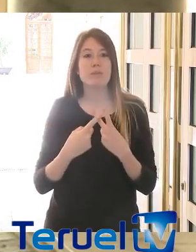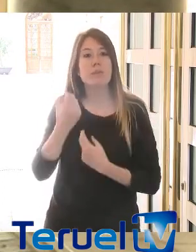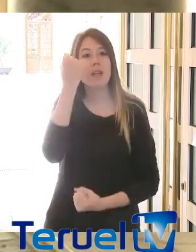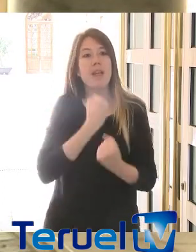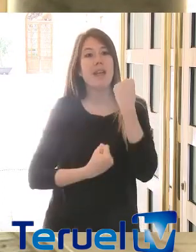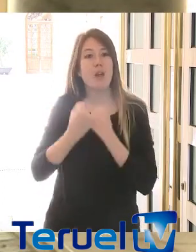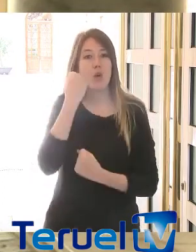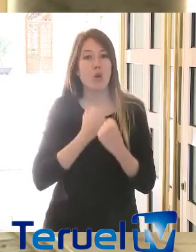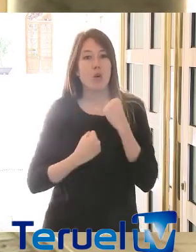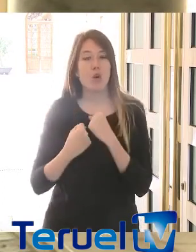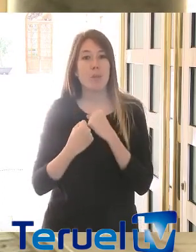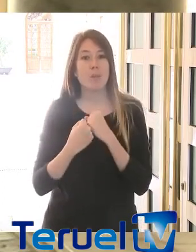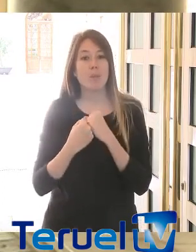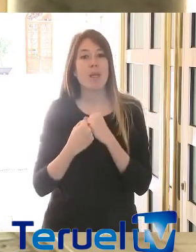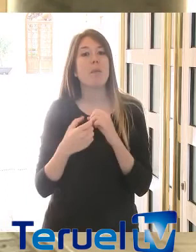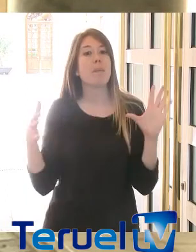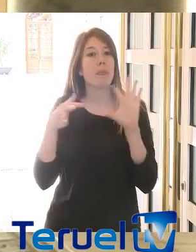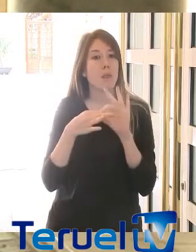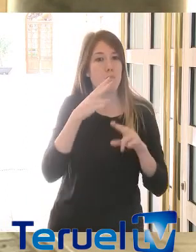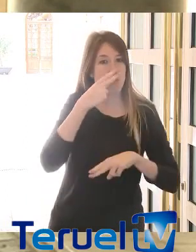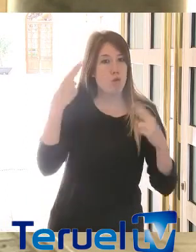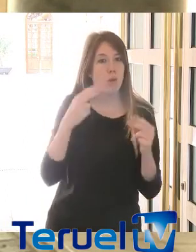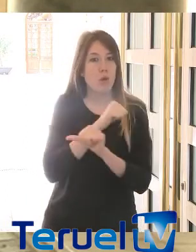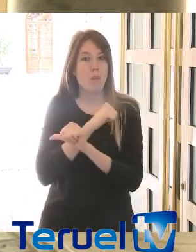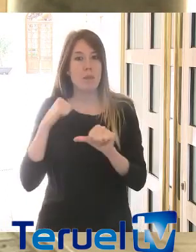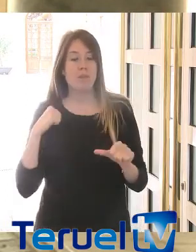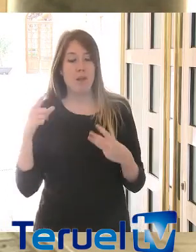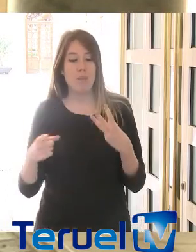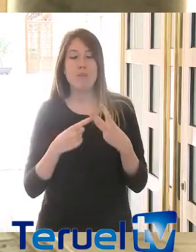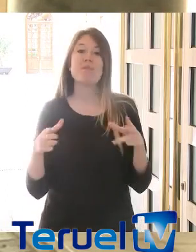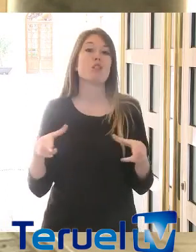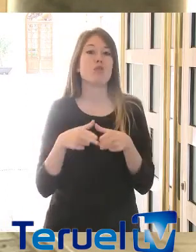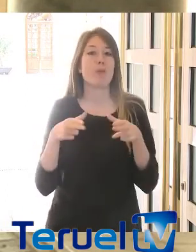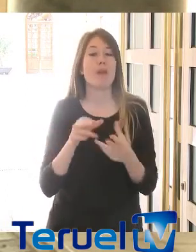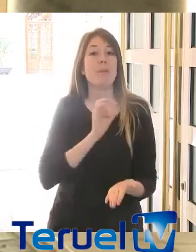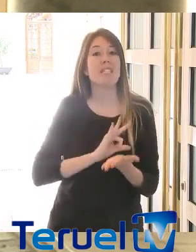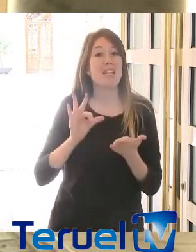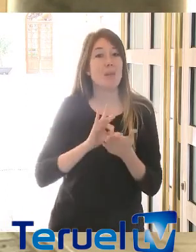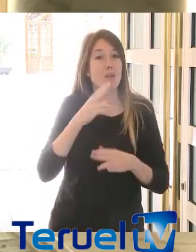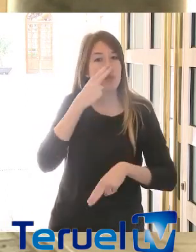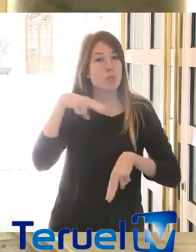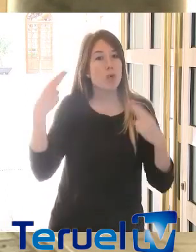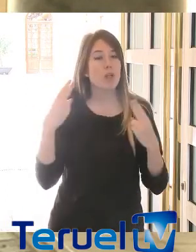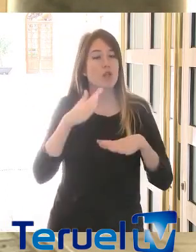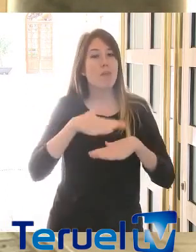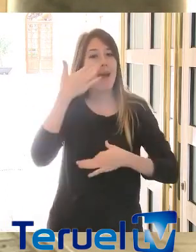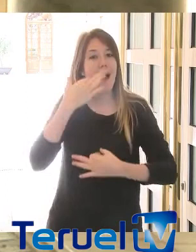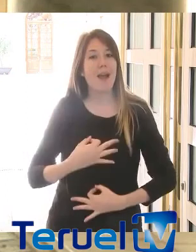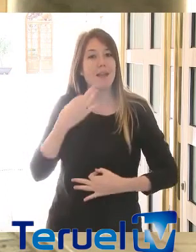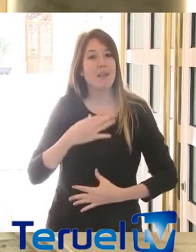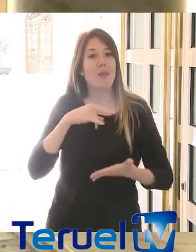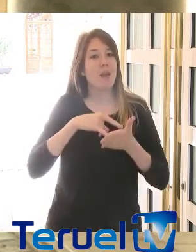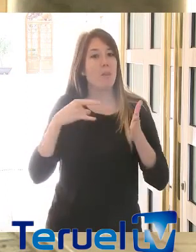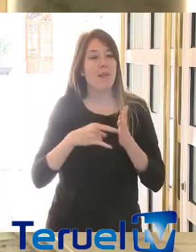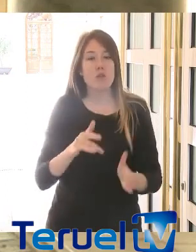economía, en donde tiene que ver lo público y lo privado y en lo social. En los servicios públicos, para garantizar los medios necesarios y